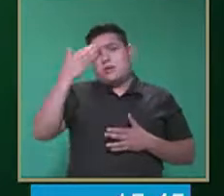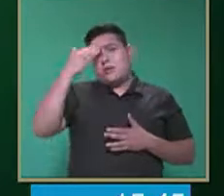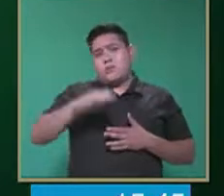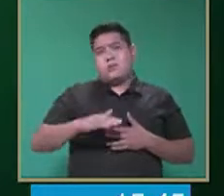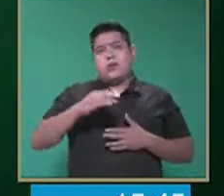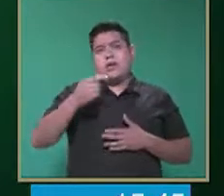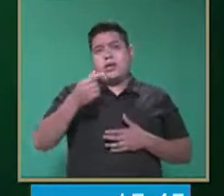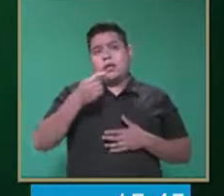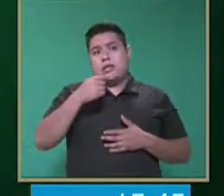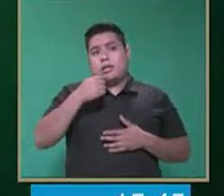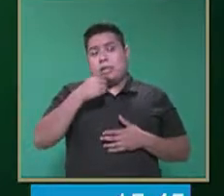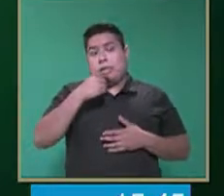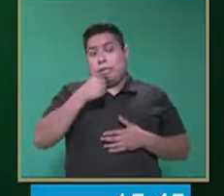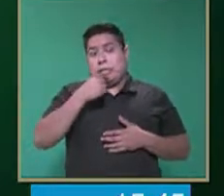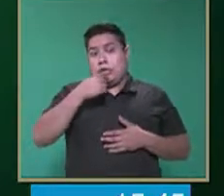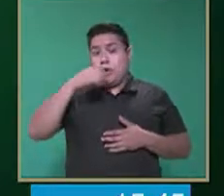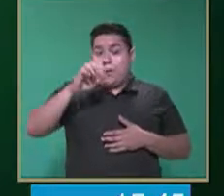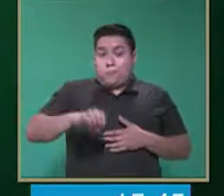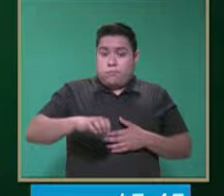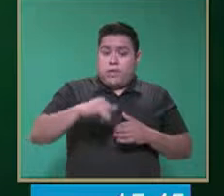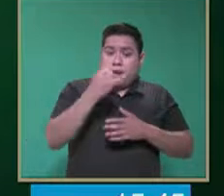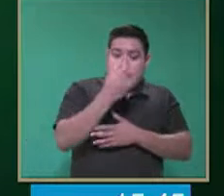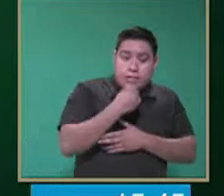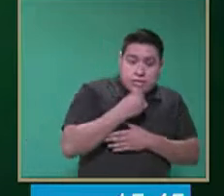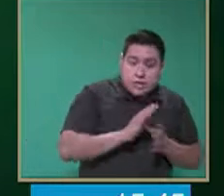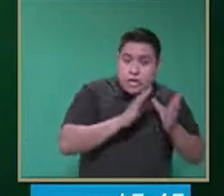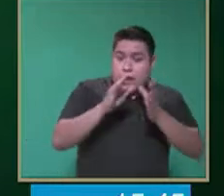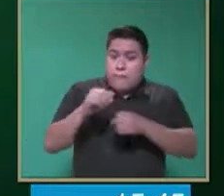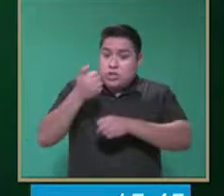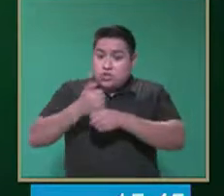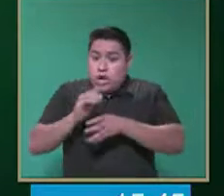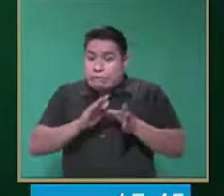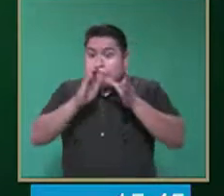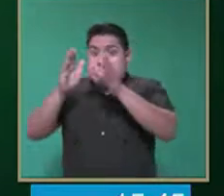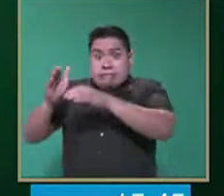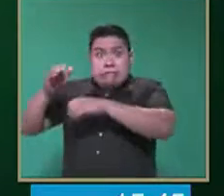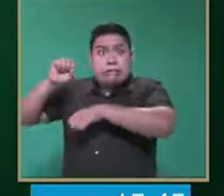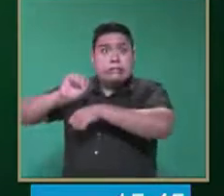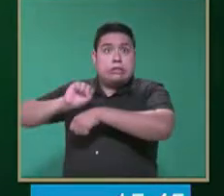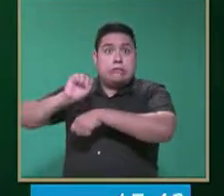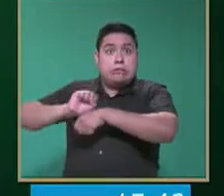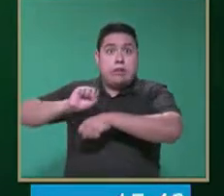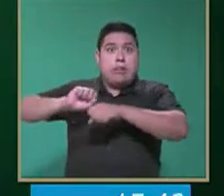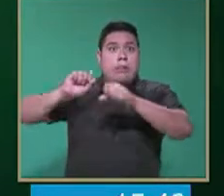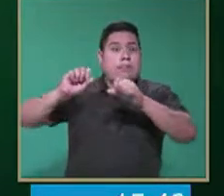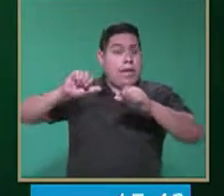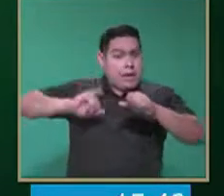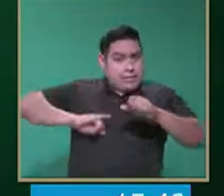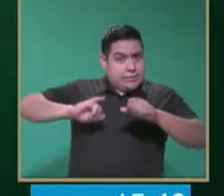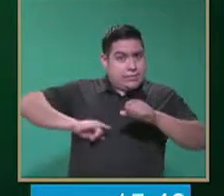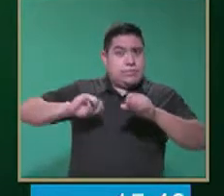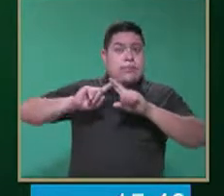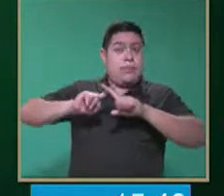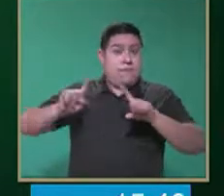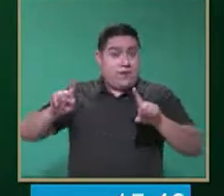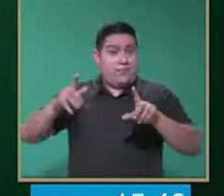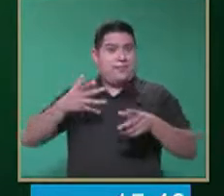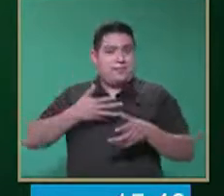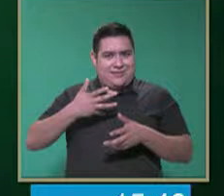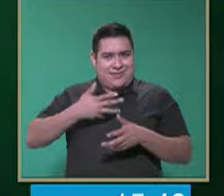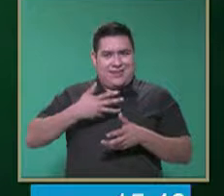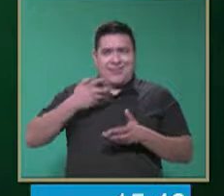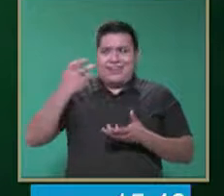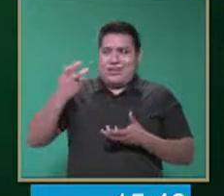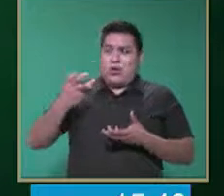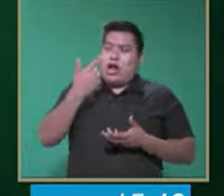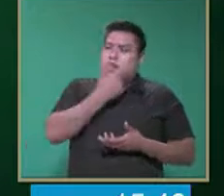avanzando él en su edad de preescolar, primaria y secundaria, ya en la secundaria van a mostrar ciertos intereses, qué es lo que les